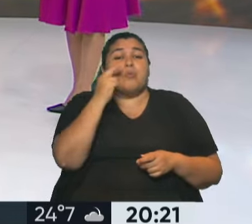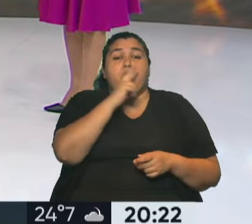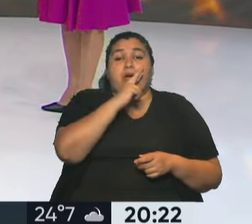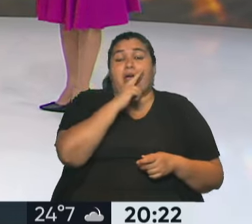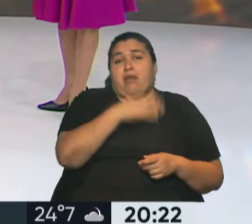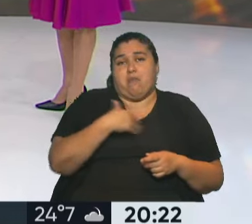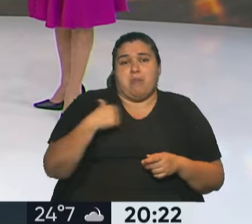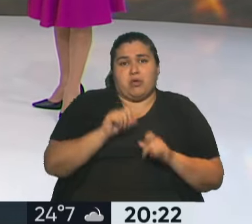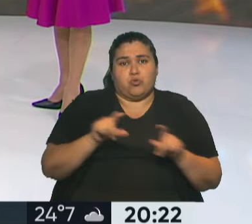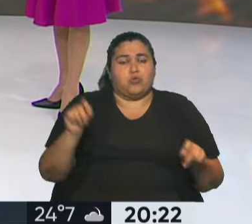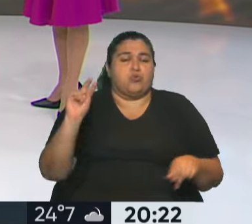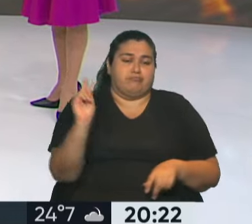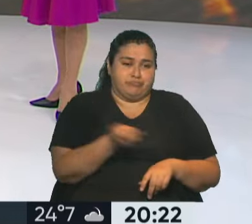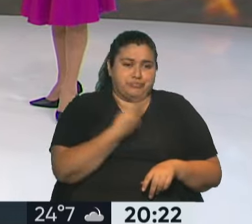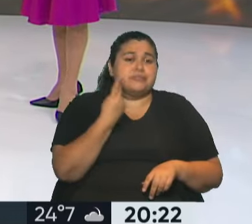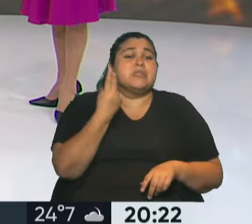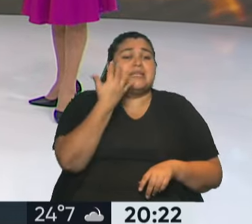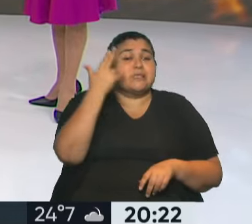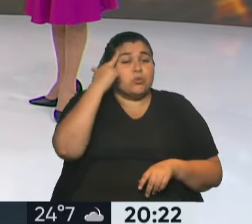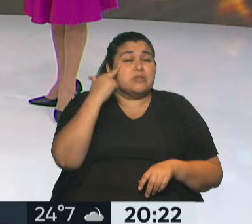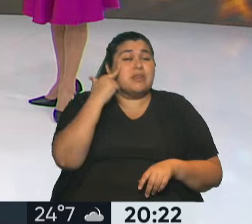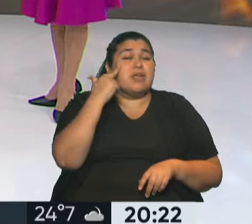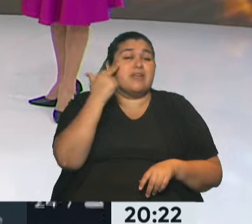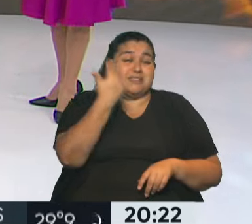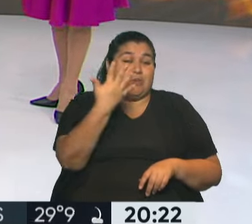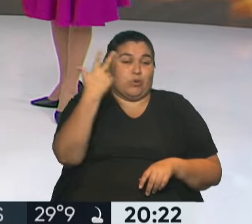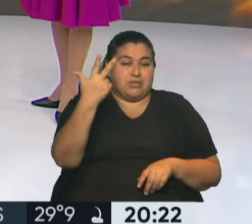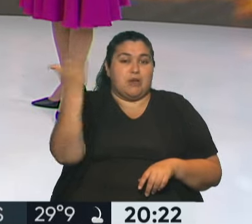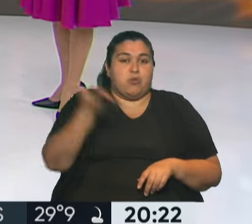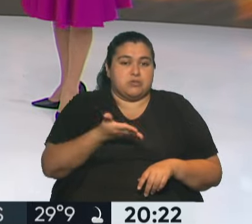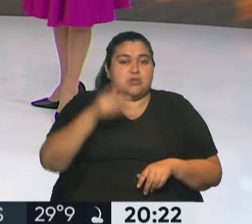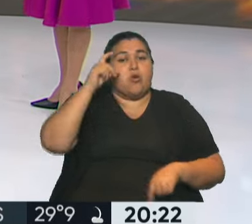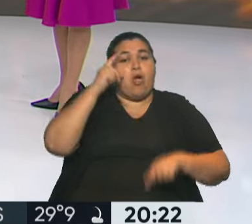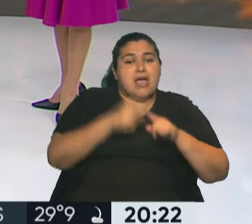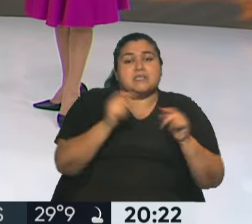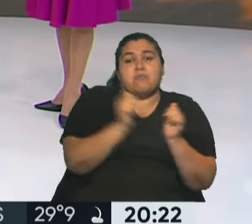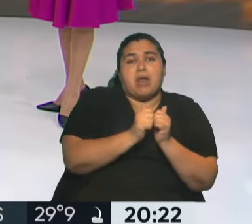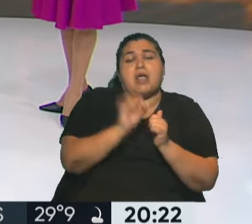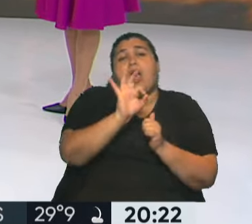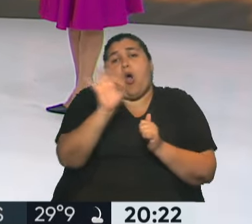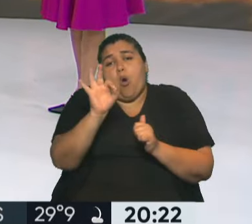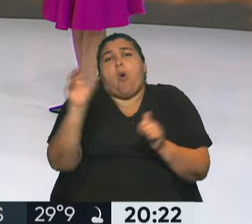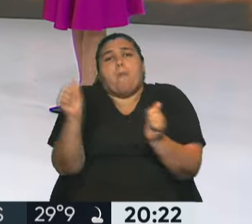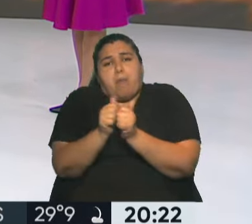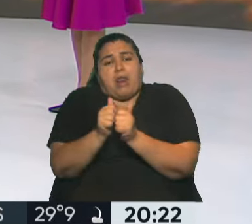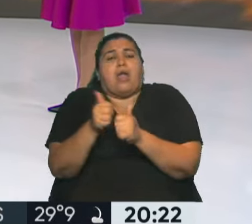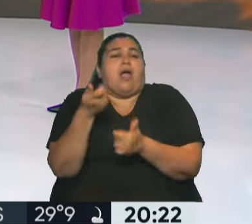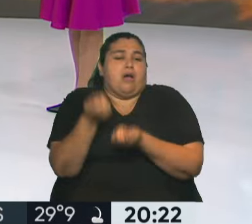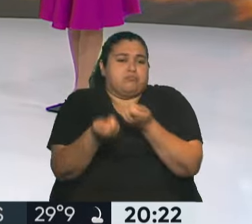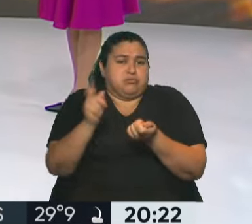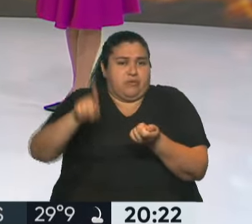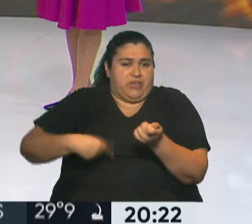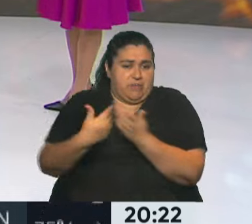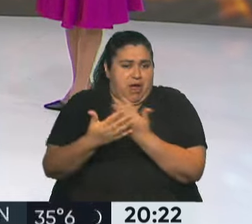53% de los agresores eran parejas o exparejas de las víctimas. 57% fueron perpetrados en el